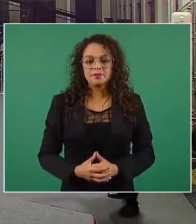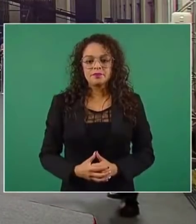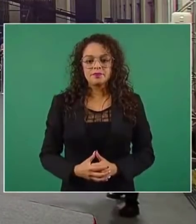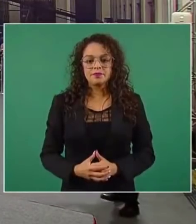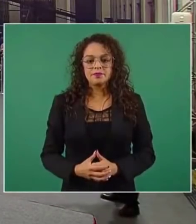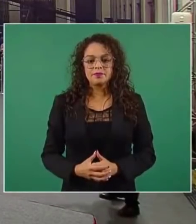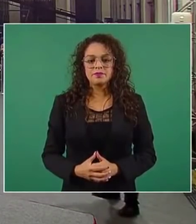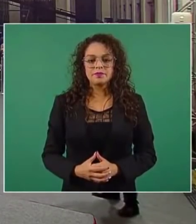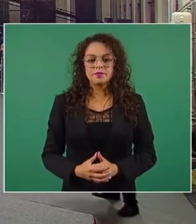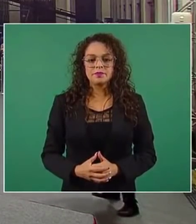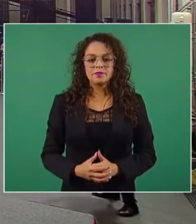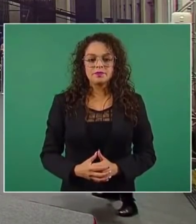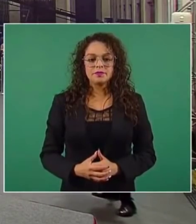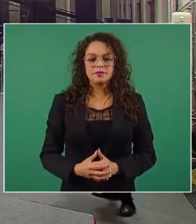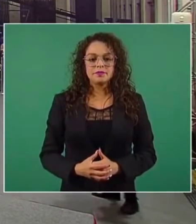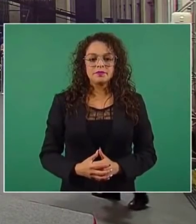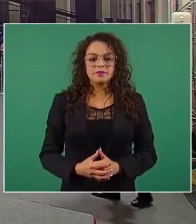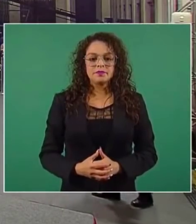Bueno, pues,